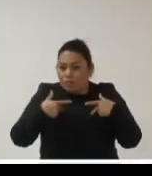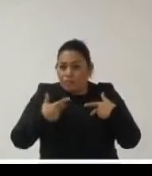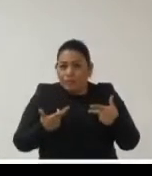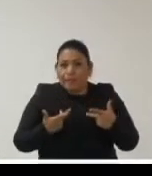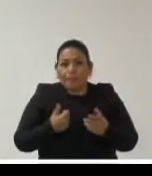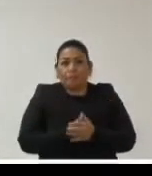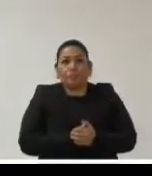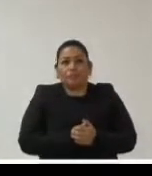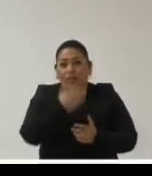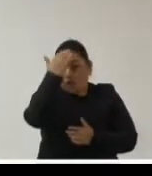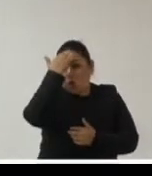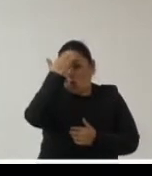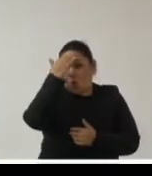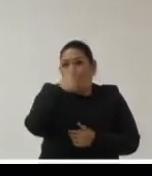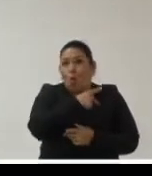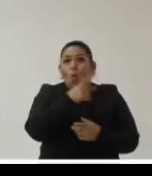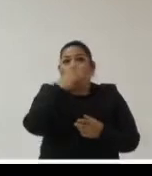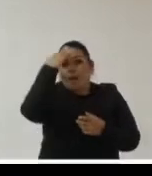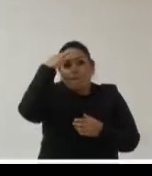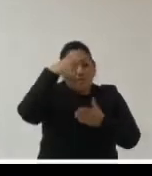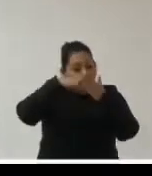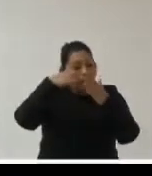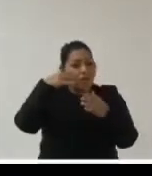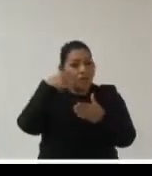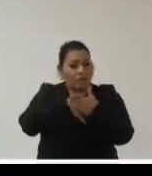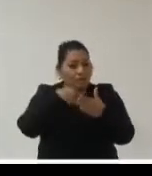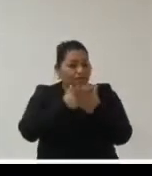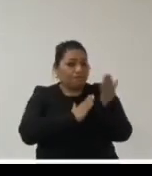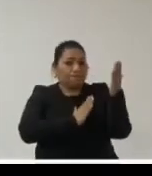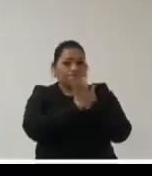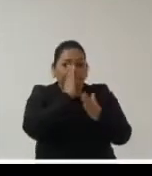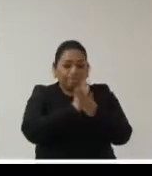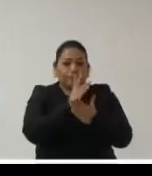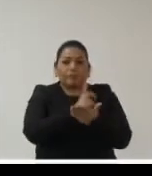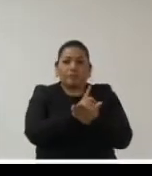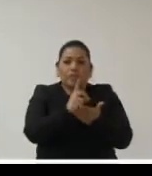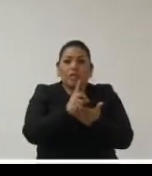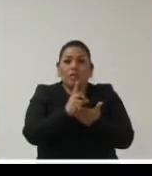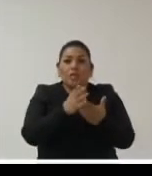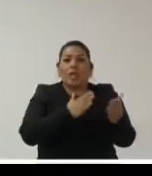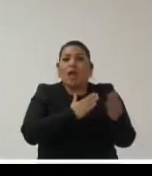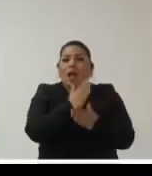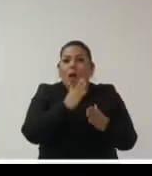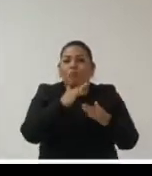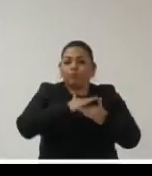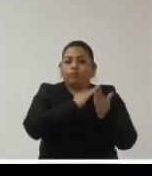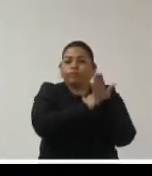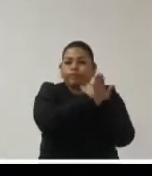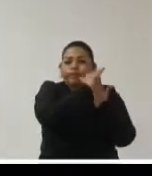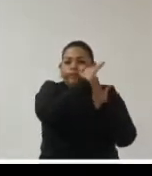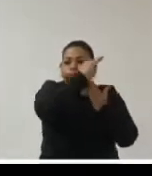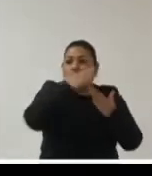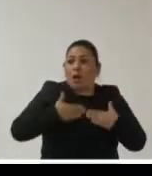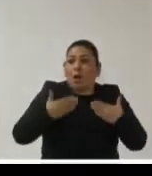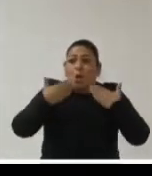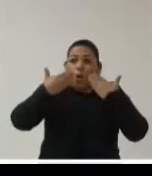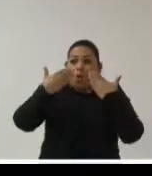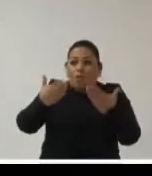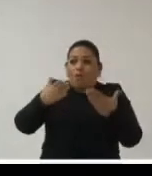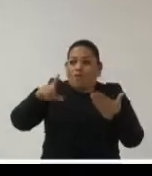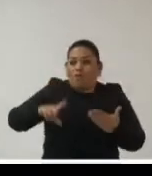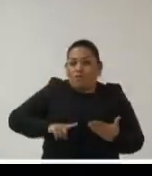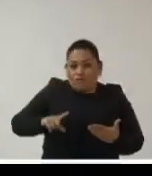conocimiento de la ley y la experiencia exitosa en el uso del derecho a acceso a la información pública nos hace aumentar la confianza en el sector